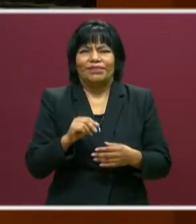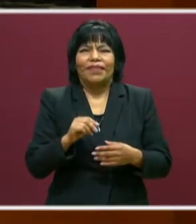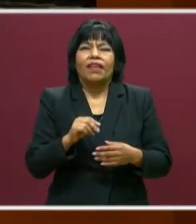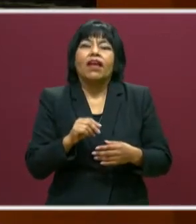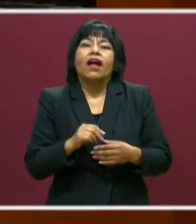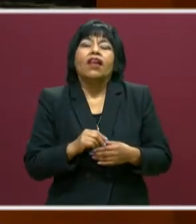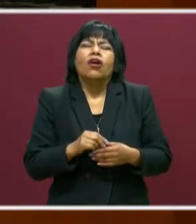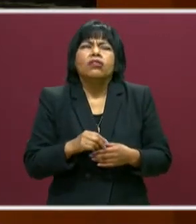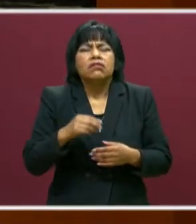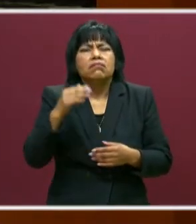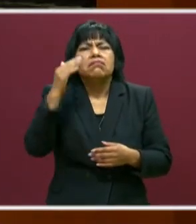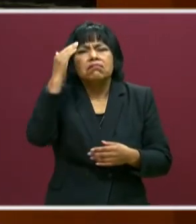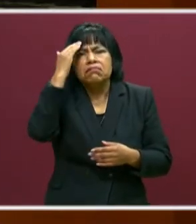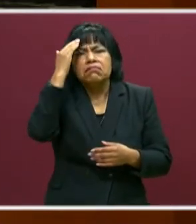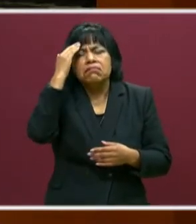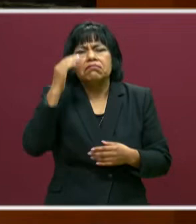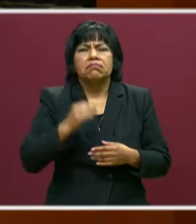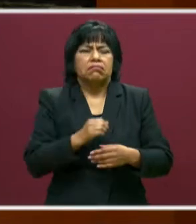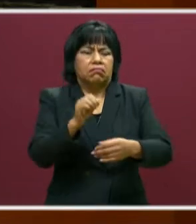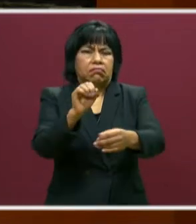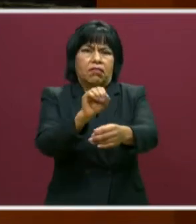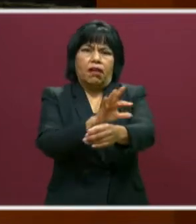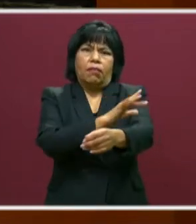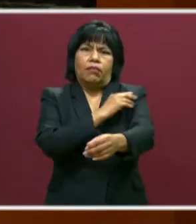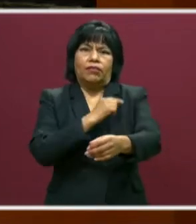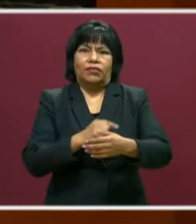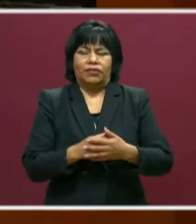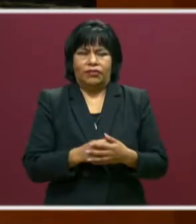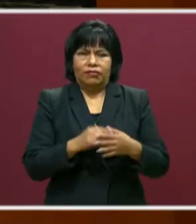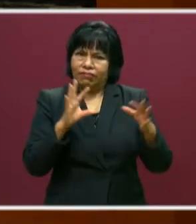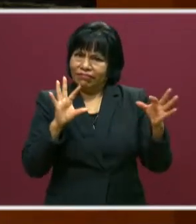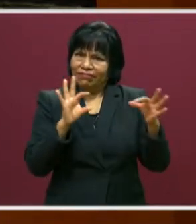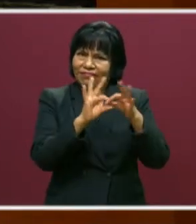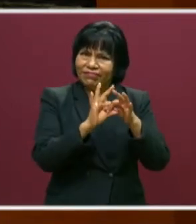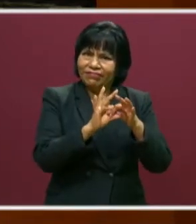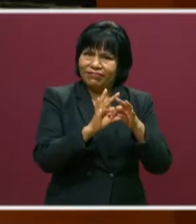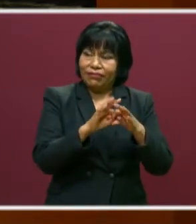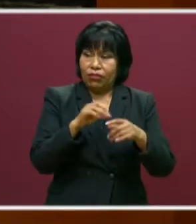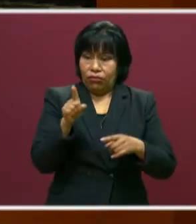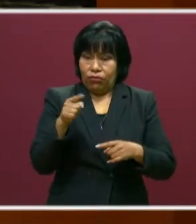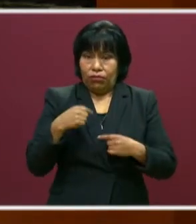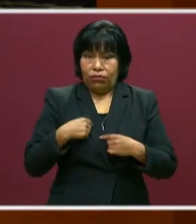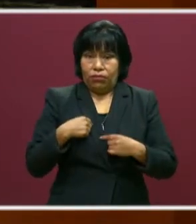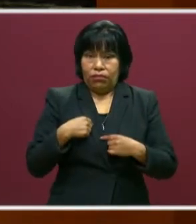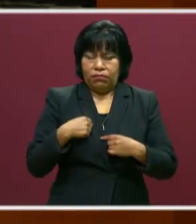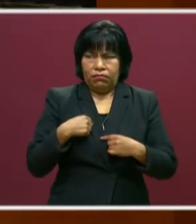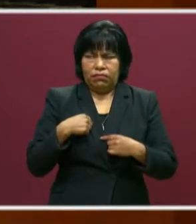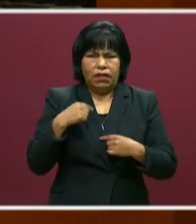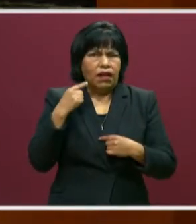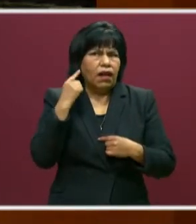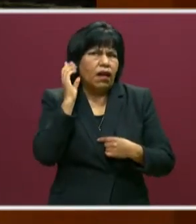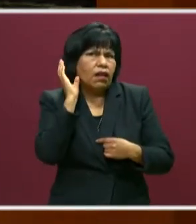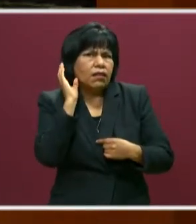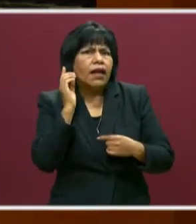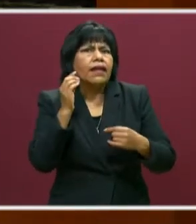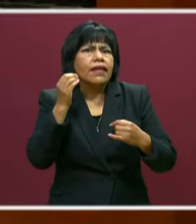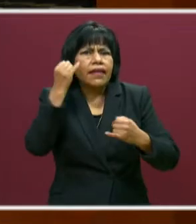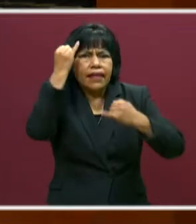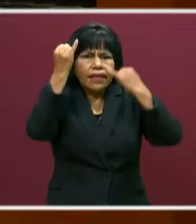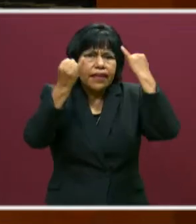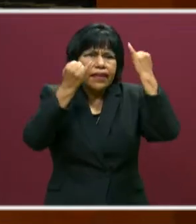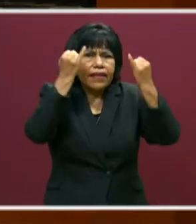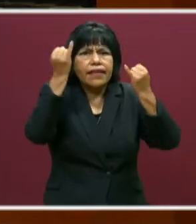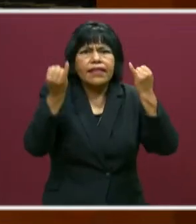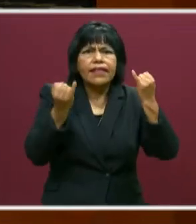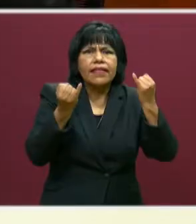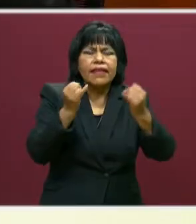relación. Ahorita tú y yo, al estarnos escuchando, se están transformando ideas, se están transformando cosas, estamos teniendo